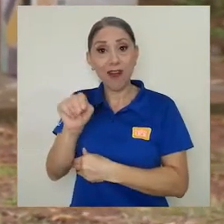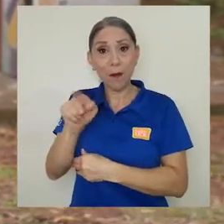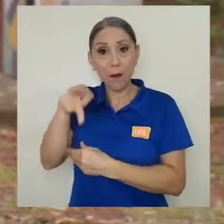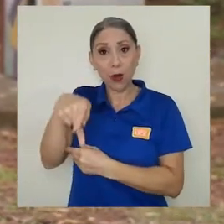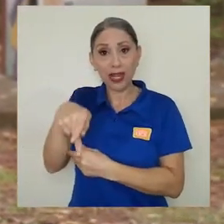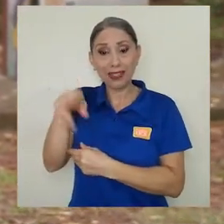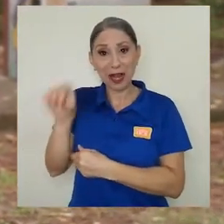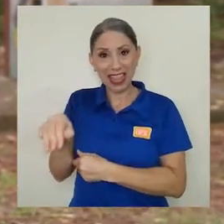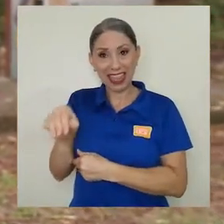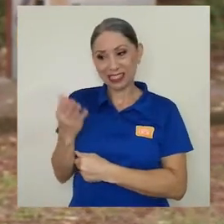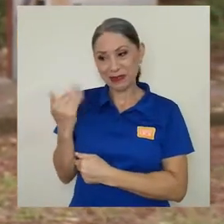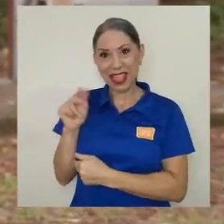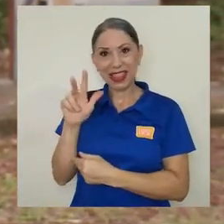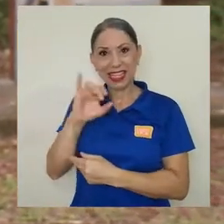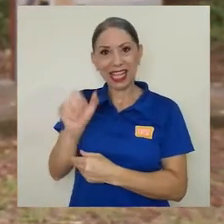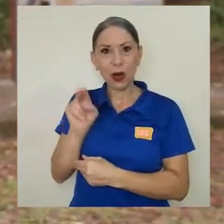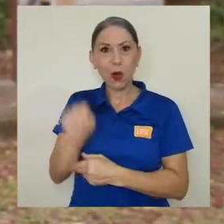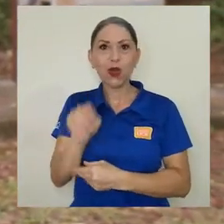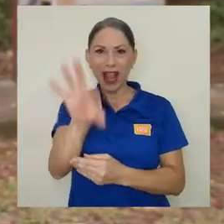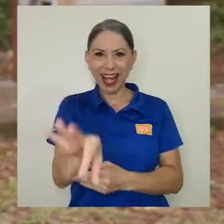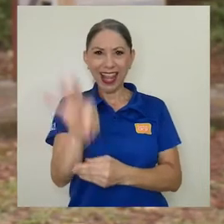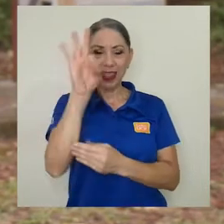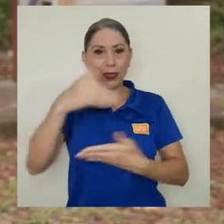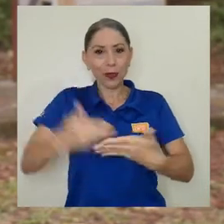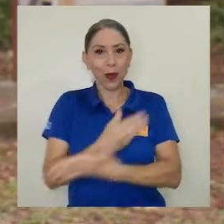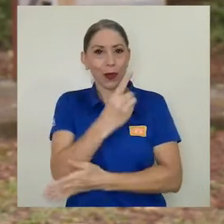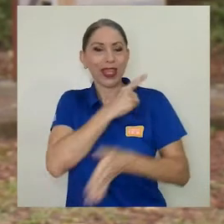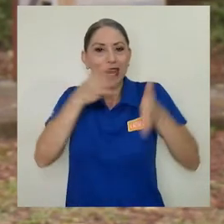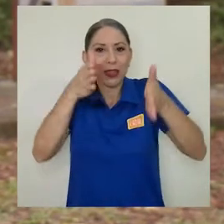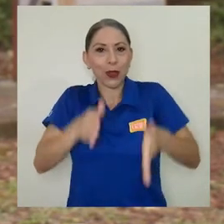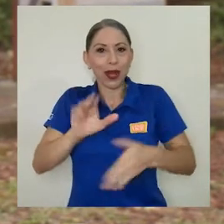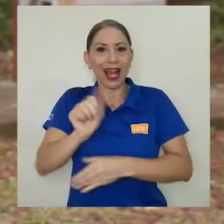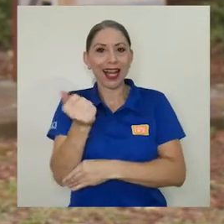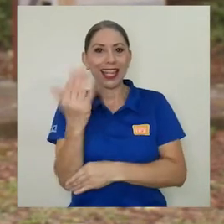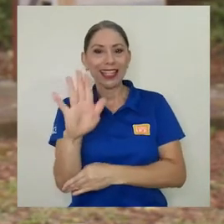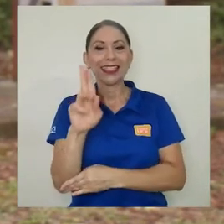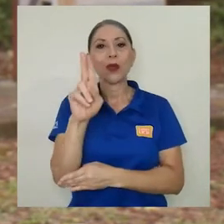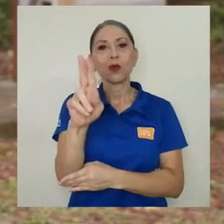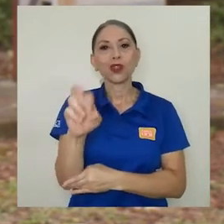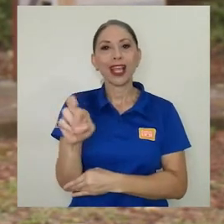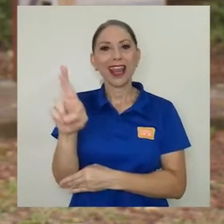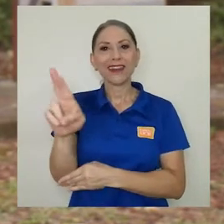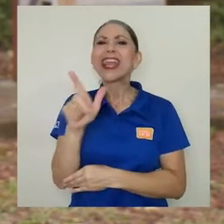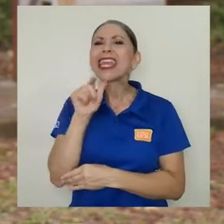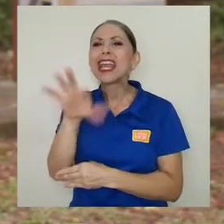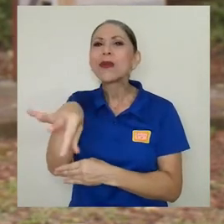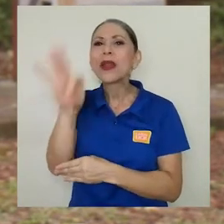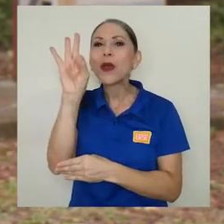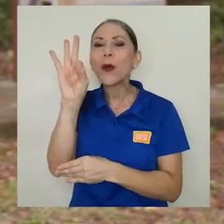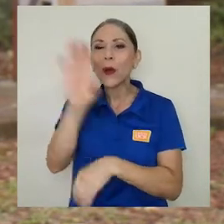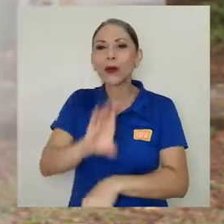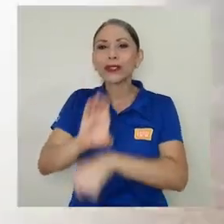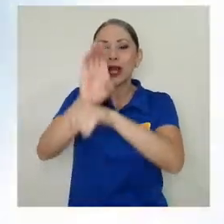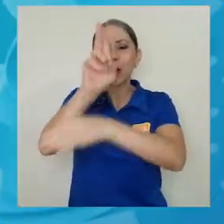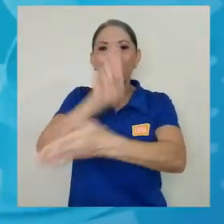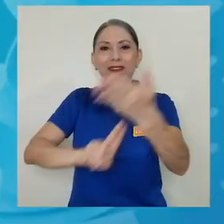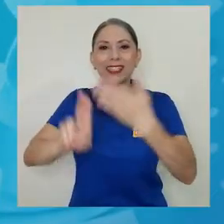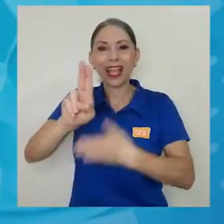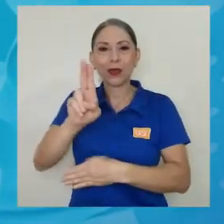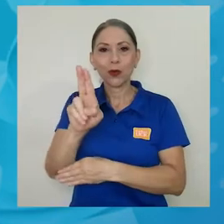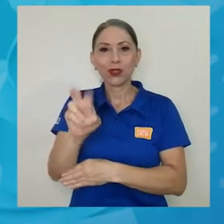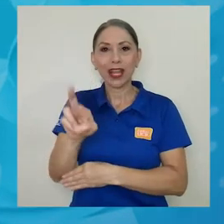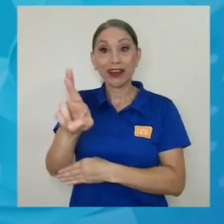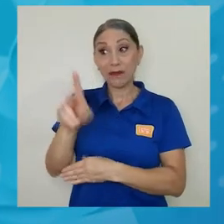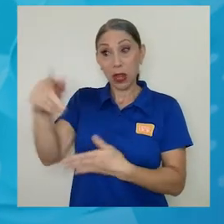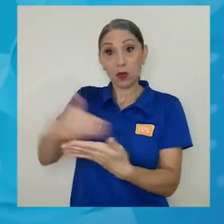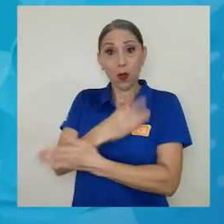este 3 de junio como el nuevo director de Canal 15 UCR por el Consejo Universitario de la Institución. El nuevo